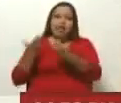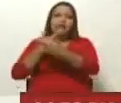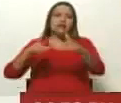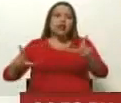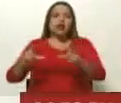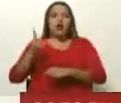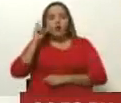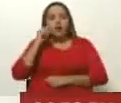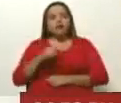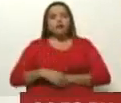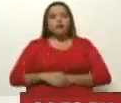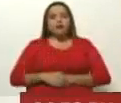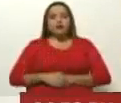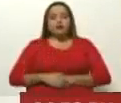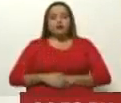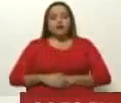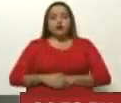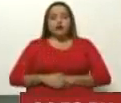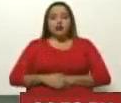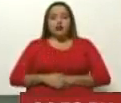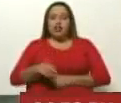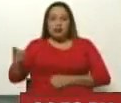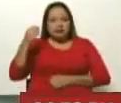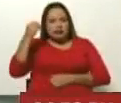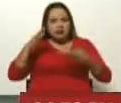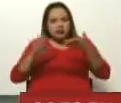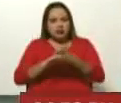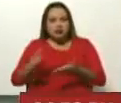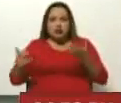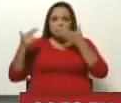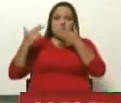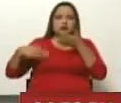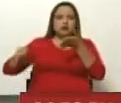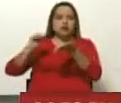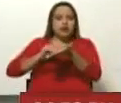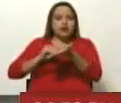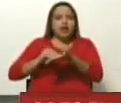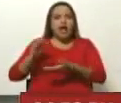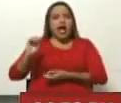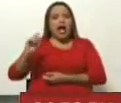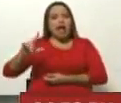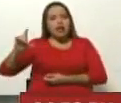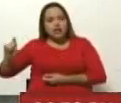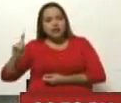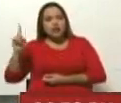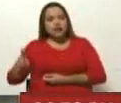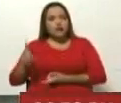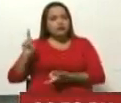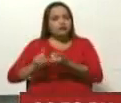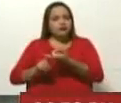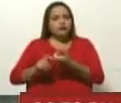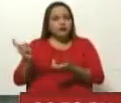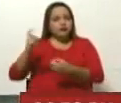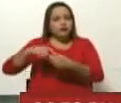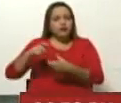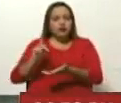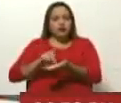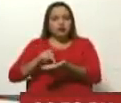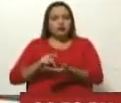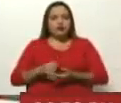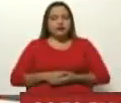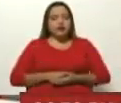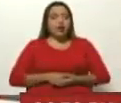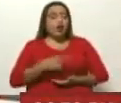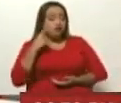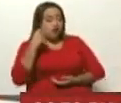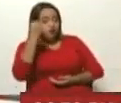Saab, y segundo, la incorporación de Camila? Bueno, yo creo que, primero, la delegación del gobierno hace uso de su derecho a determinar quiénes